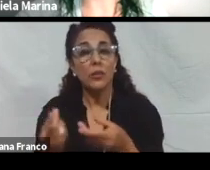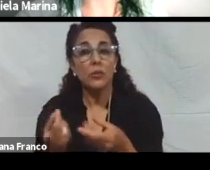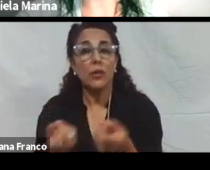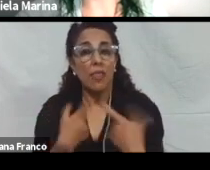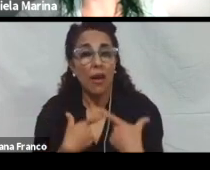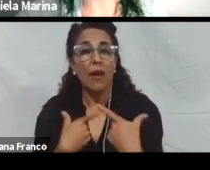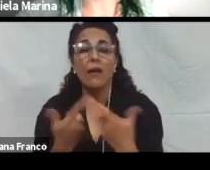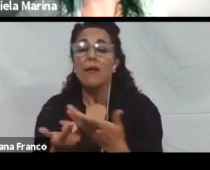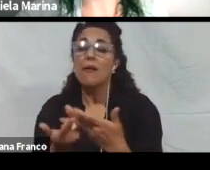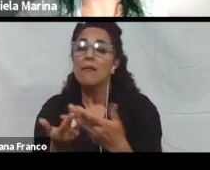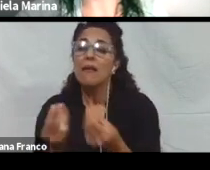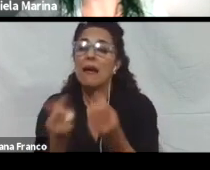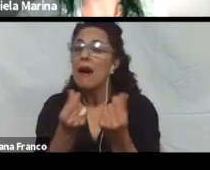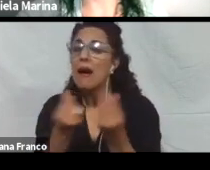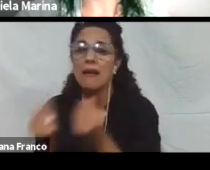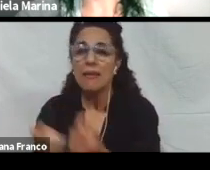y de calidad